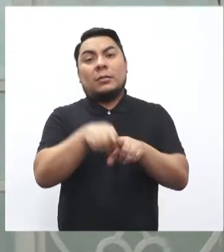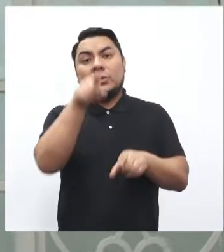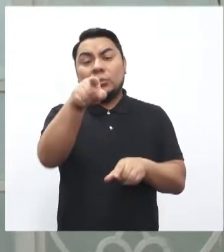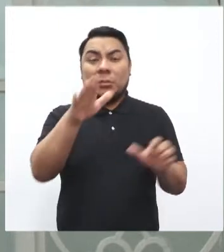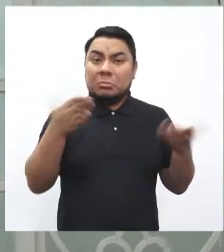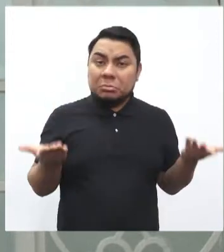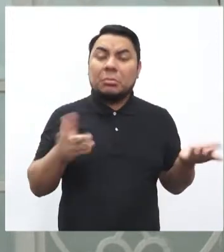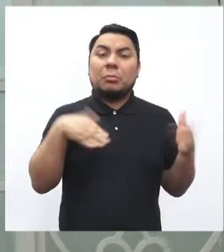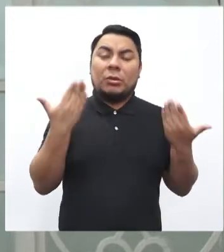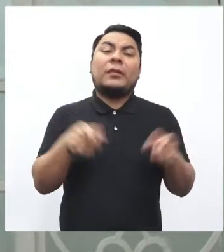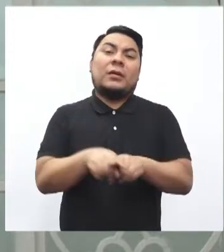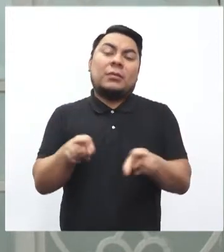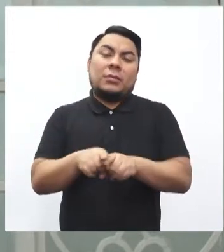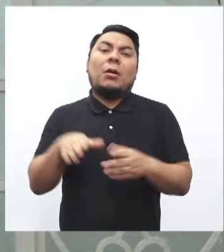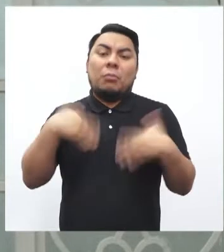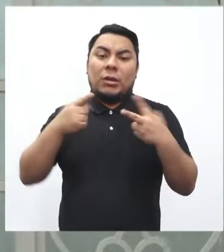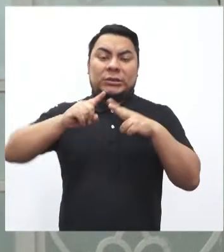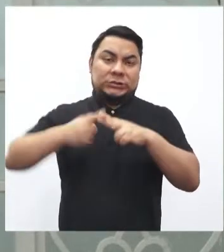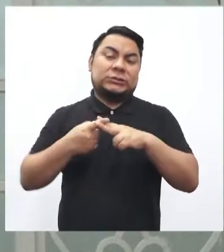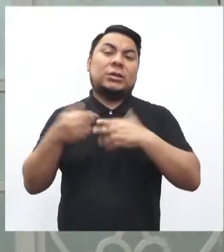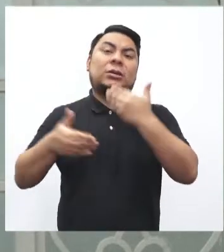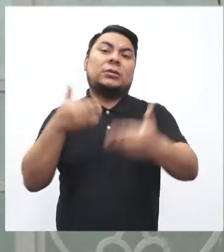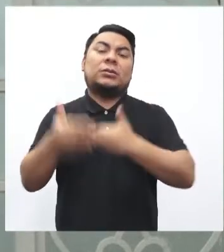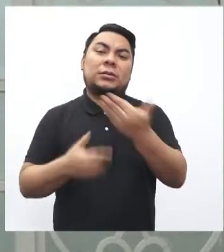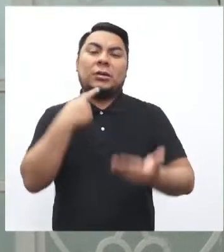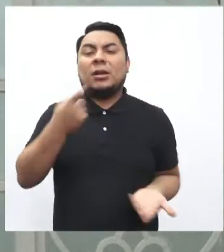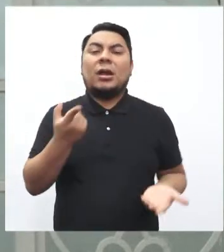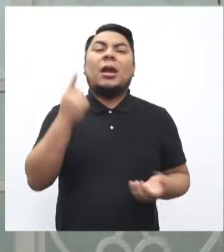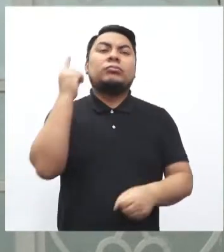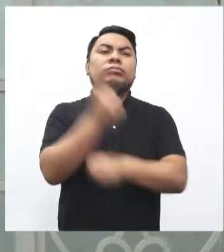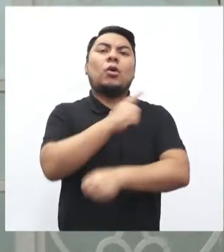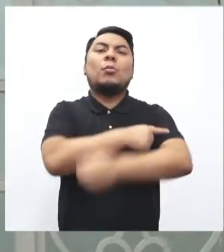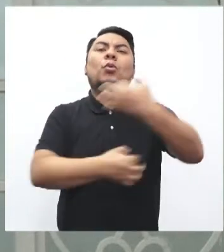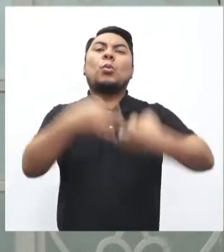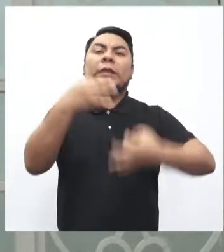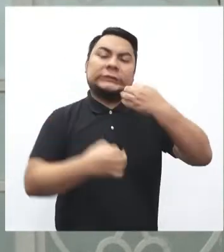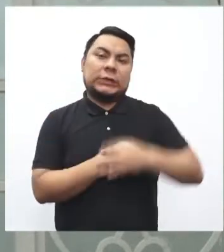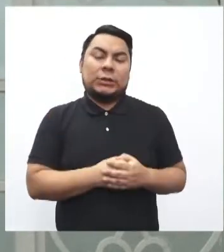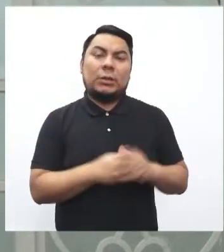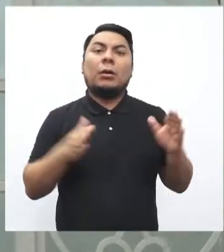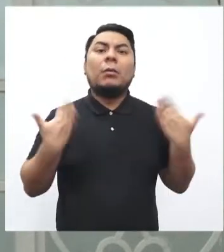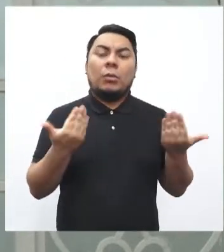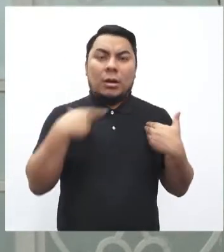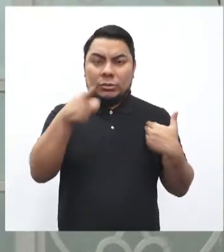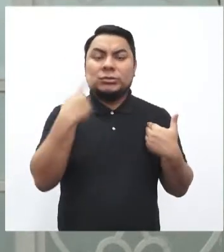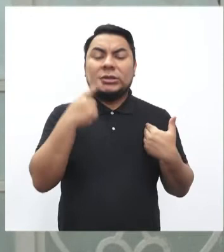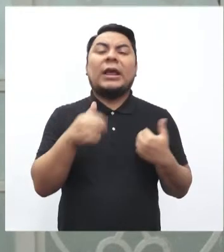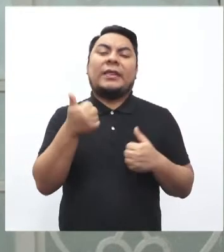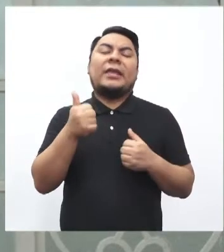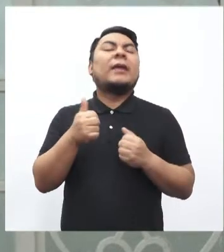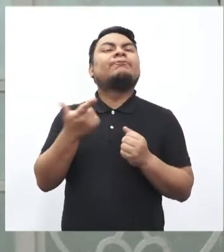considera, podría presentar o podría iniciar un proceso de avias data ante el Poder Judicial. Para ello, usted cuenta con un plazo